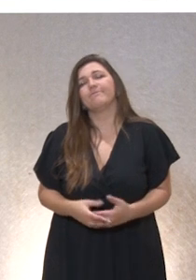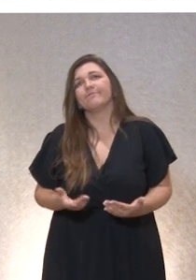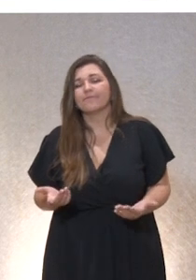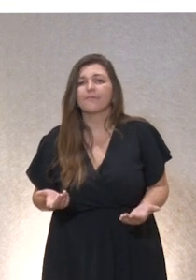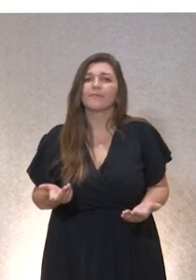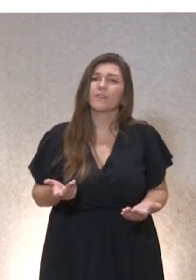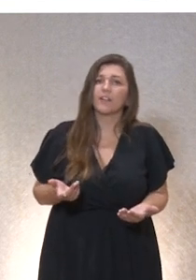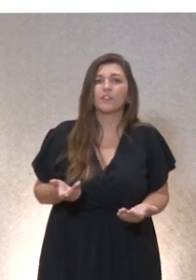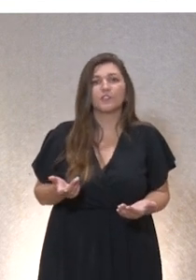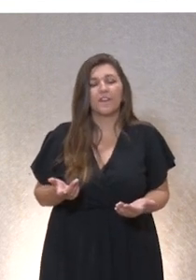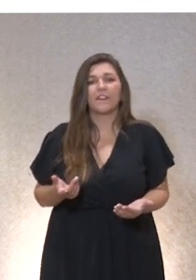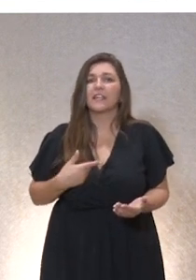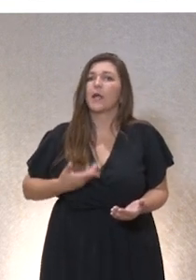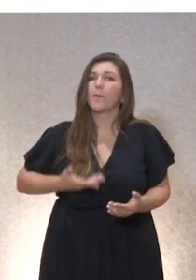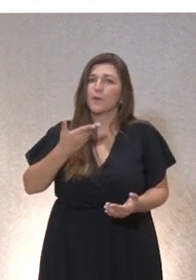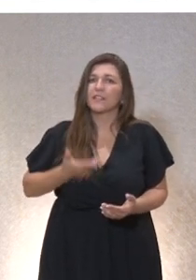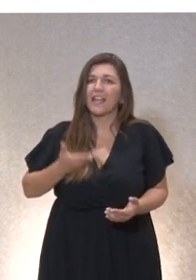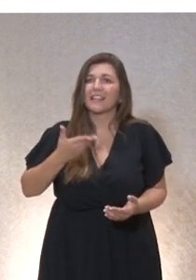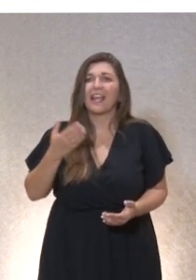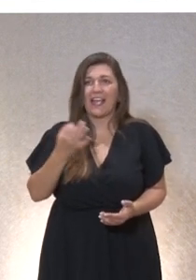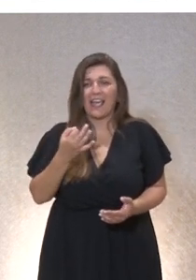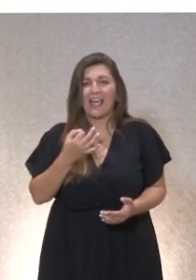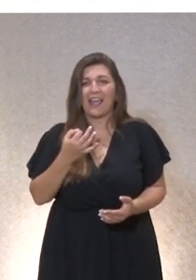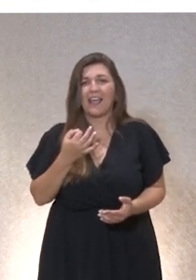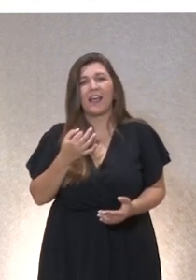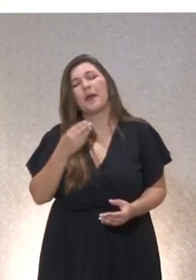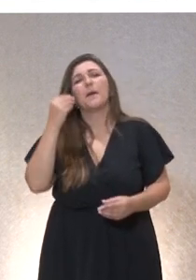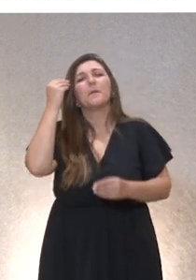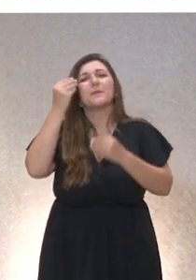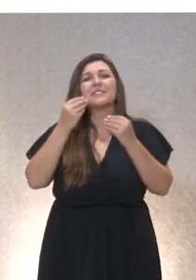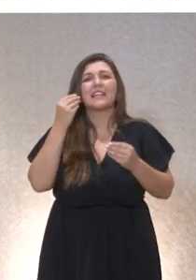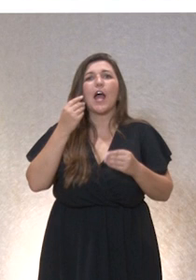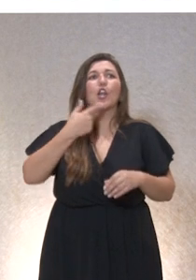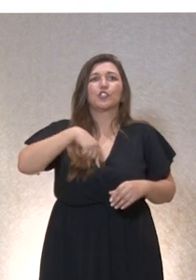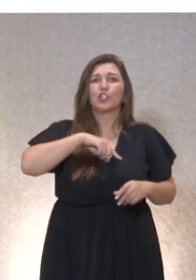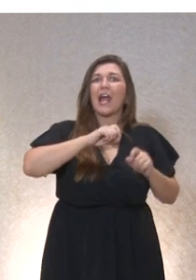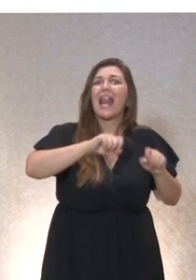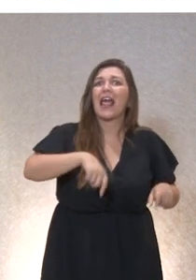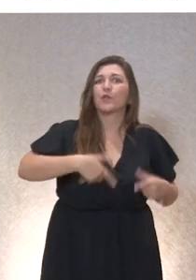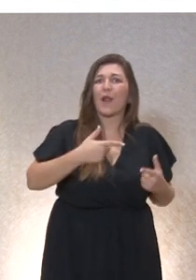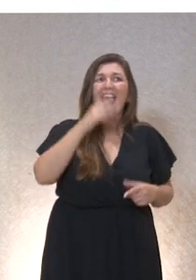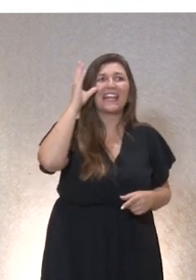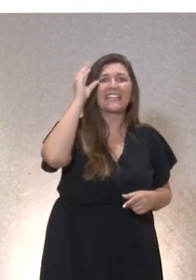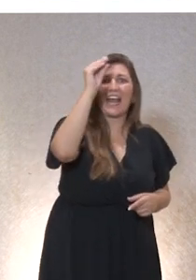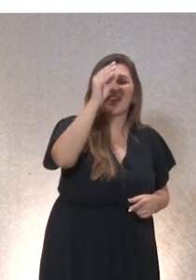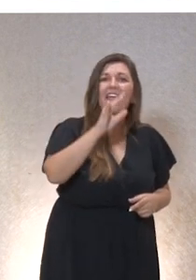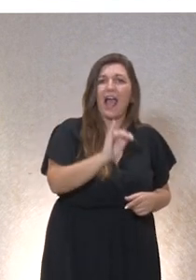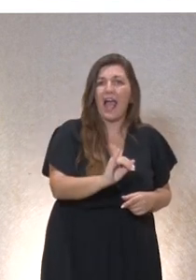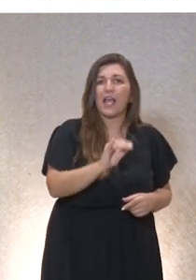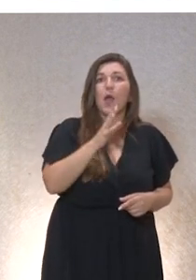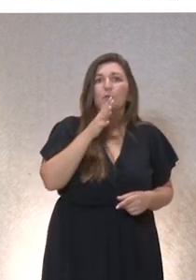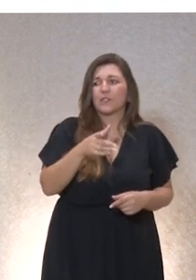produciendo un hecho muy importante y es la minusvaloración de la poca inteligencia natural que cada uno tiene porque en realidad como tienes